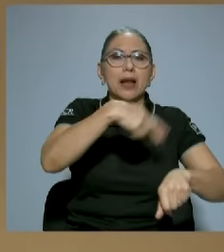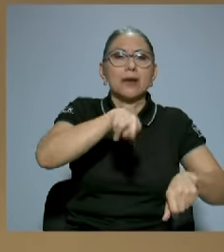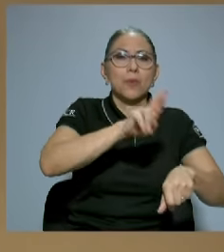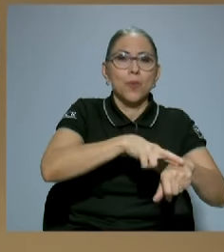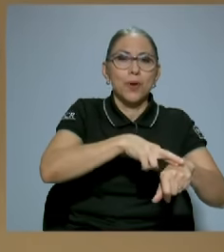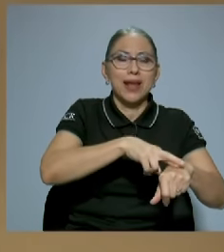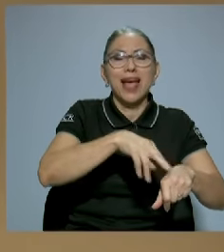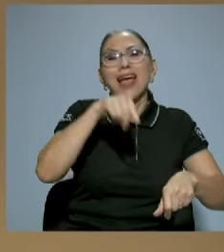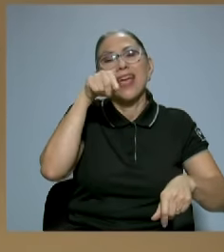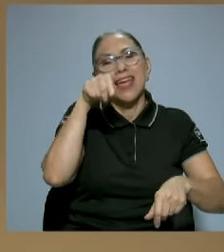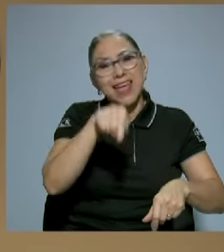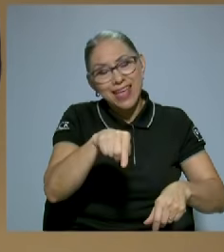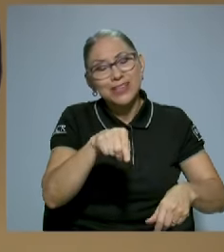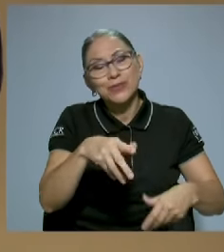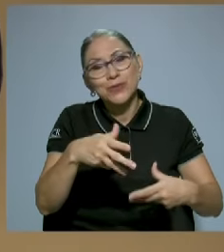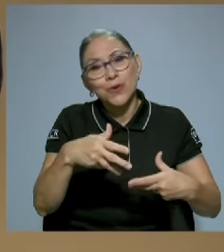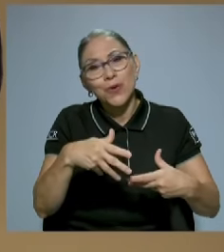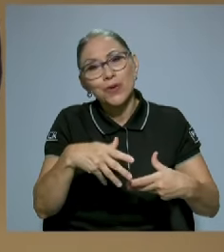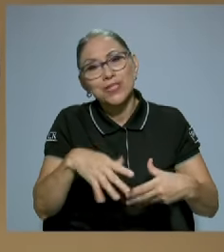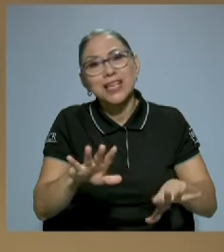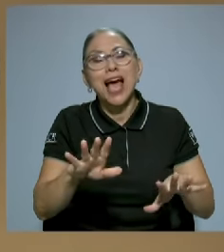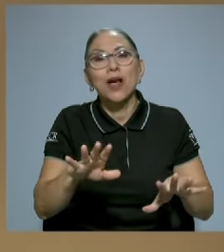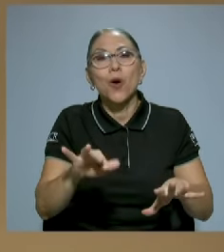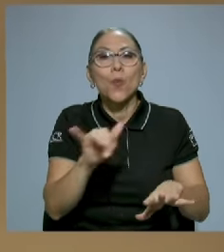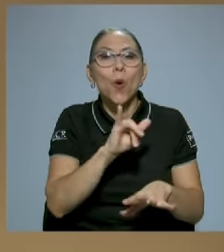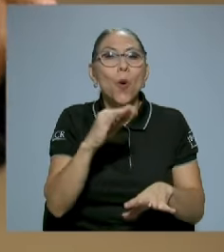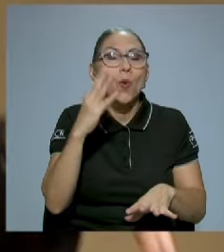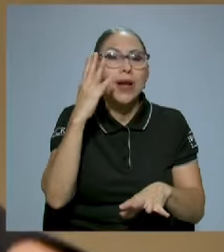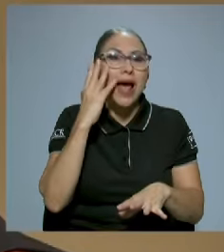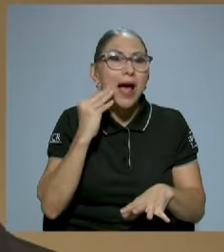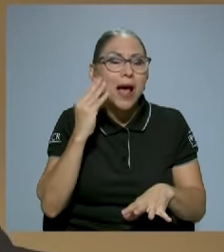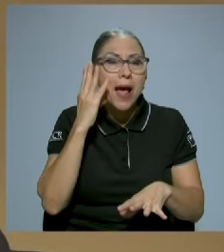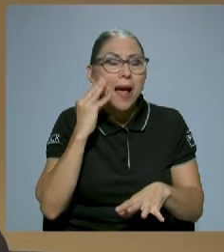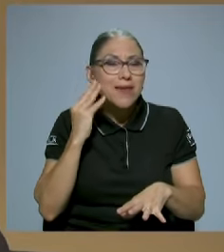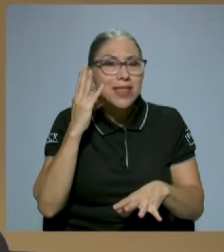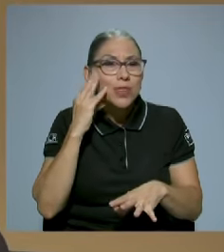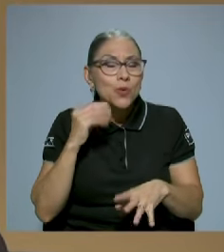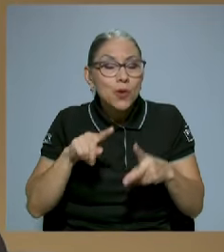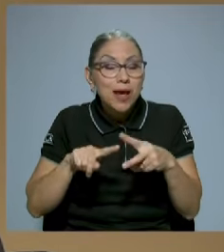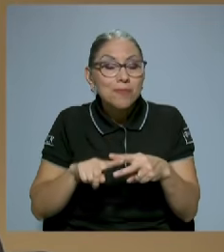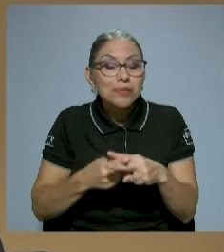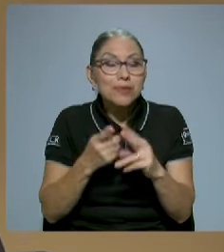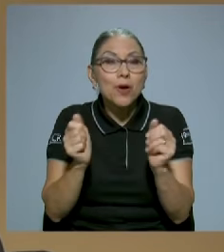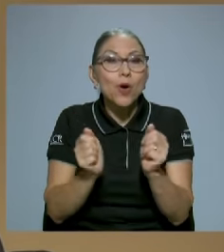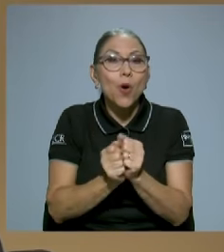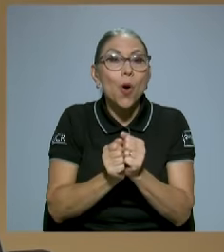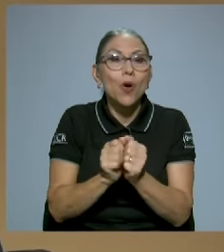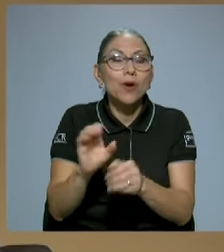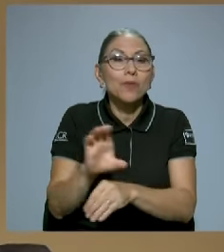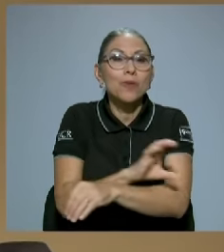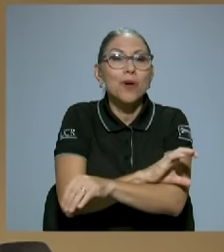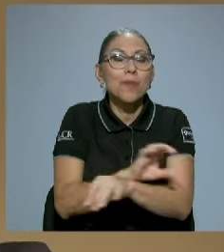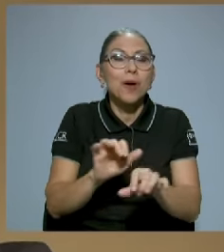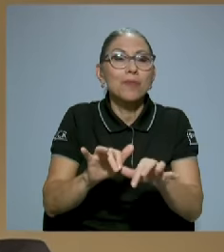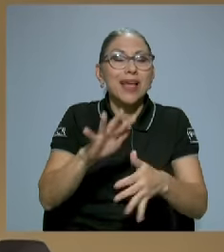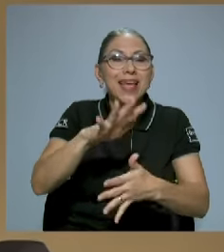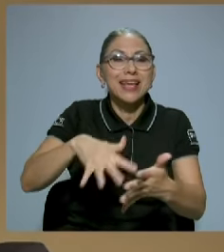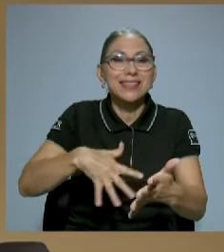aventura de asociación con el Excélsior que da lugar a un